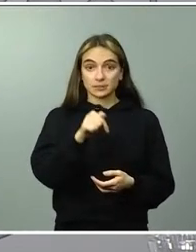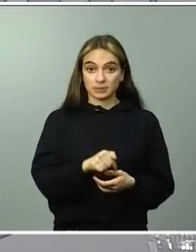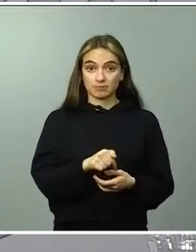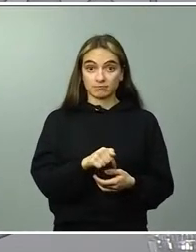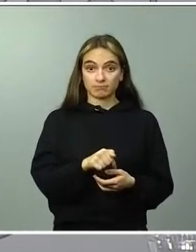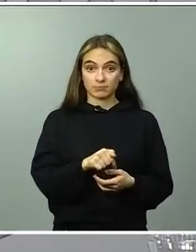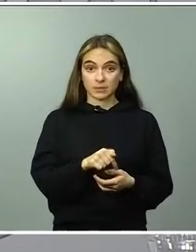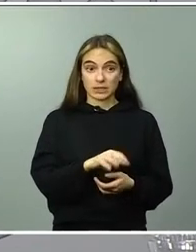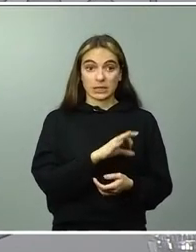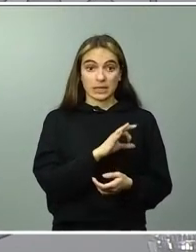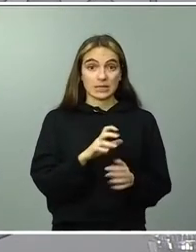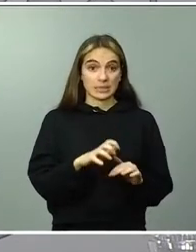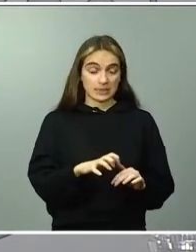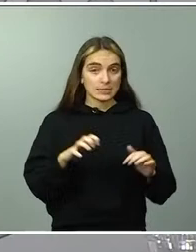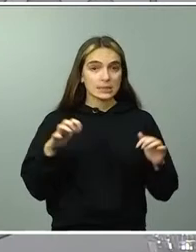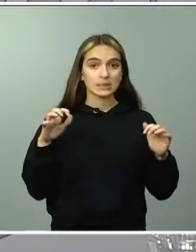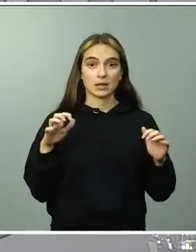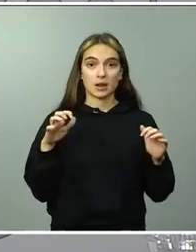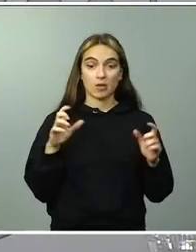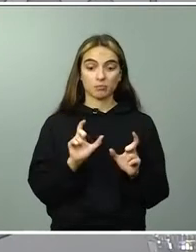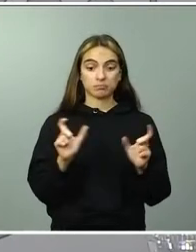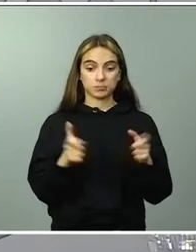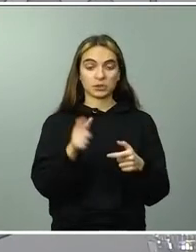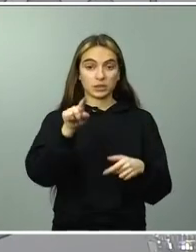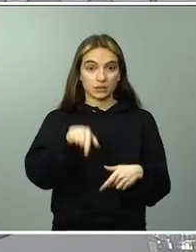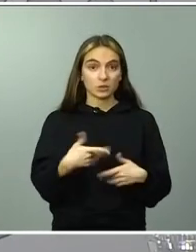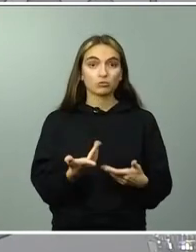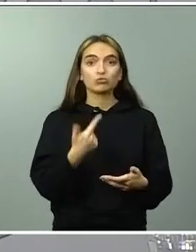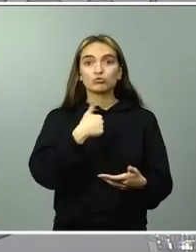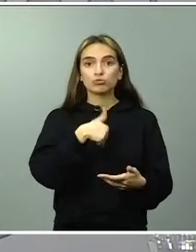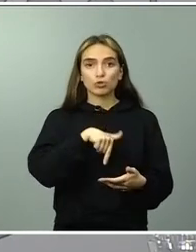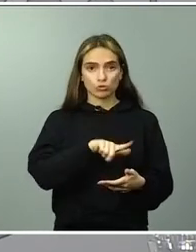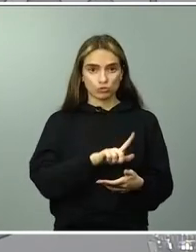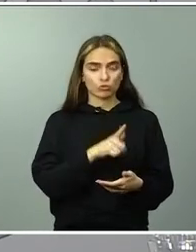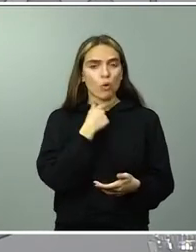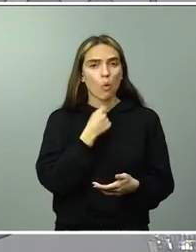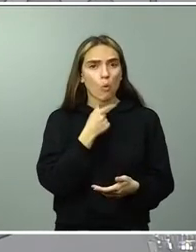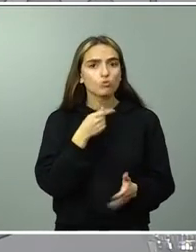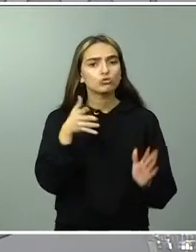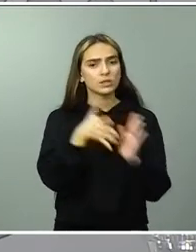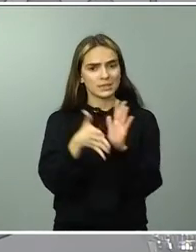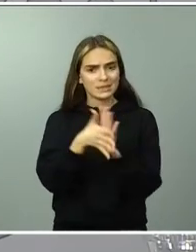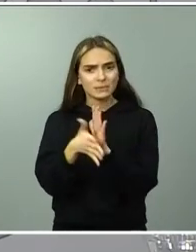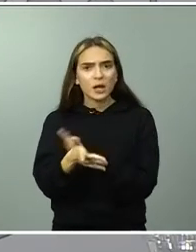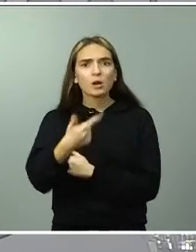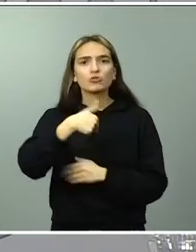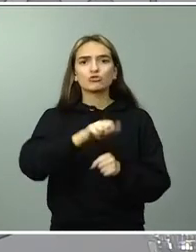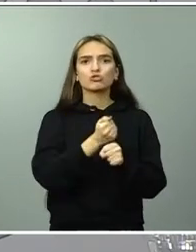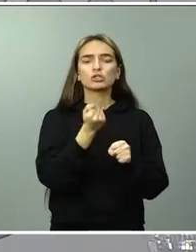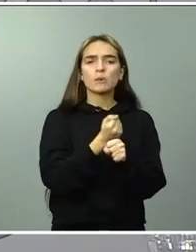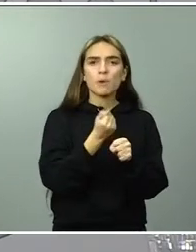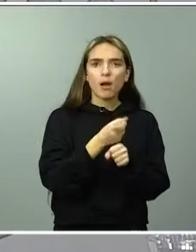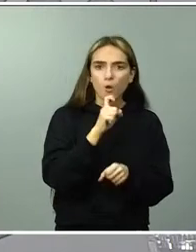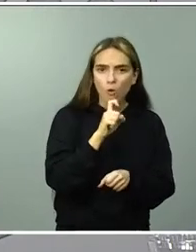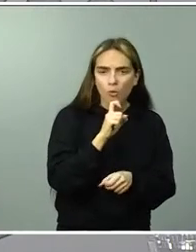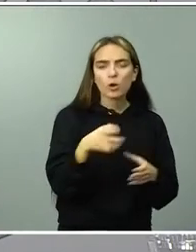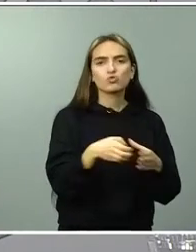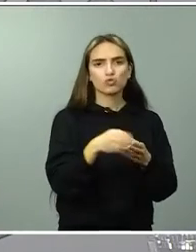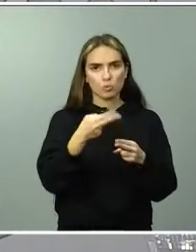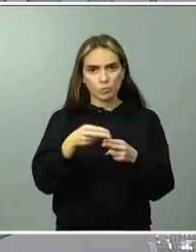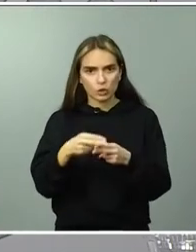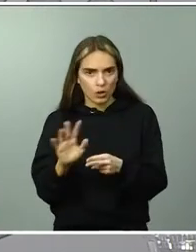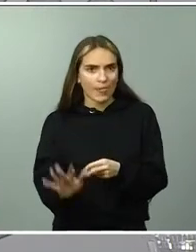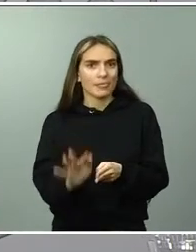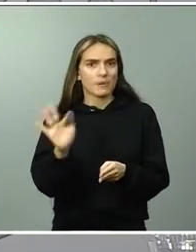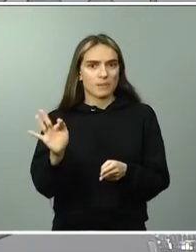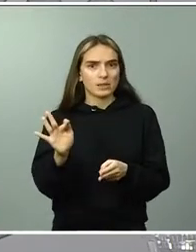siempre gustosos de comparecer y dar explicaciones y dar cuenta de nuestra gestión también no solamente a los grupos políticos sino también a los españoles y a